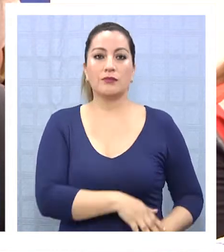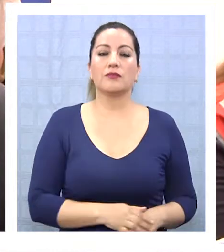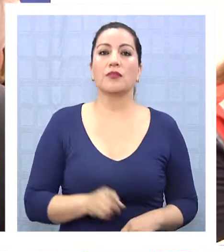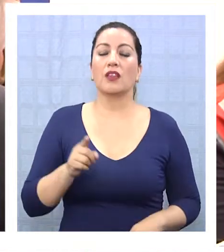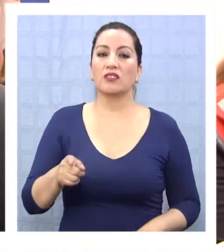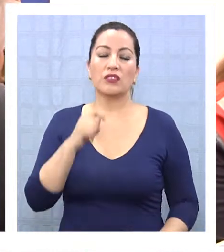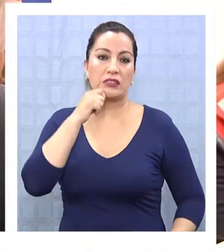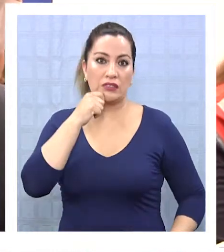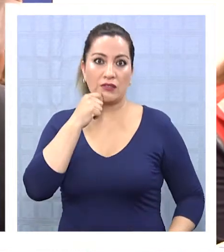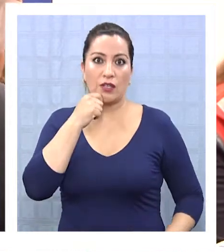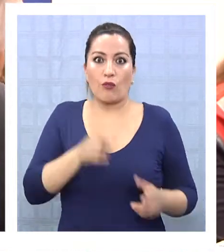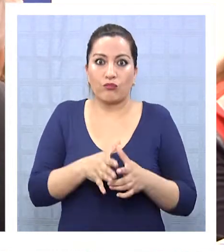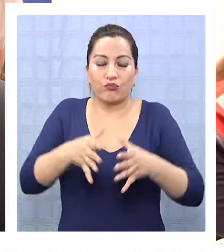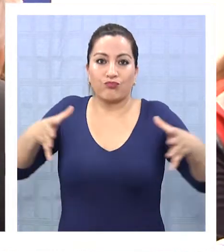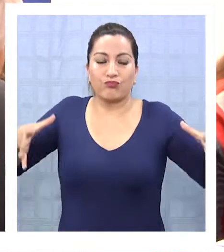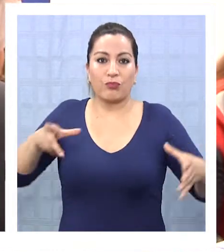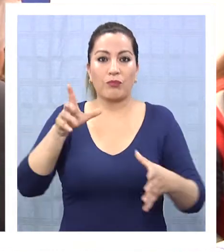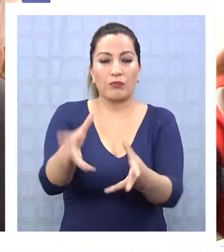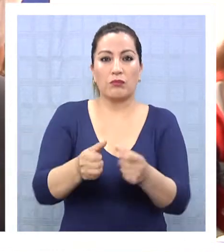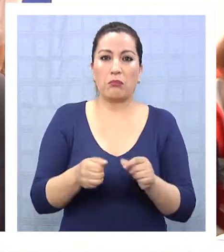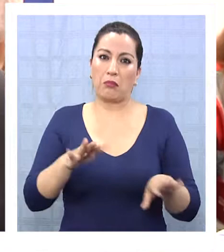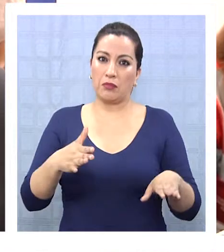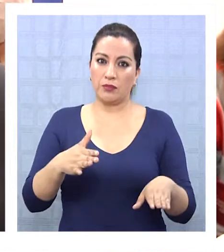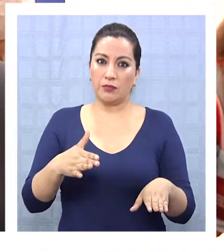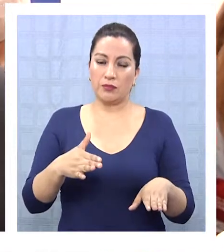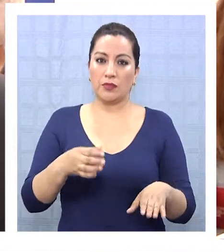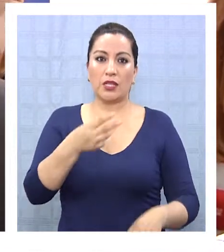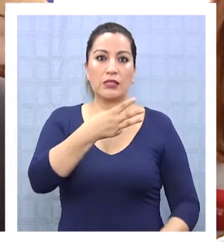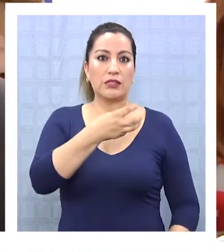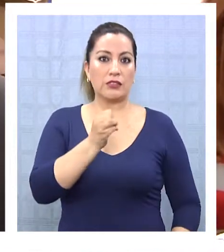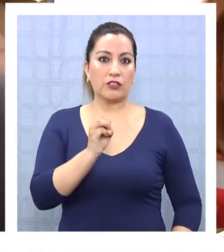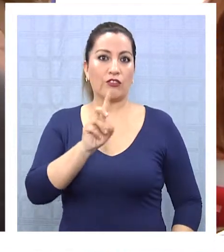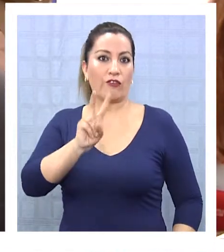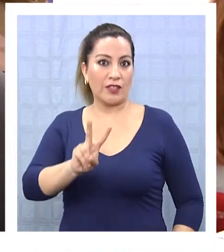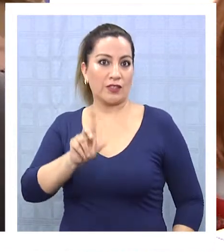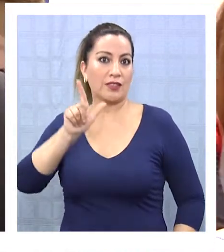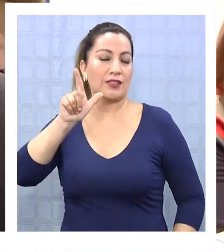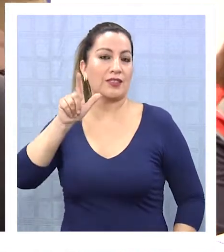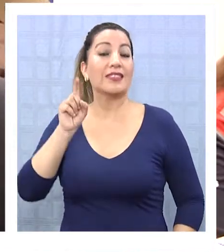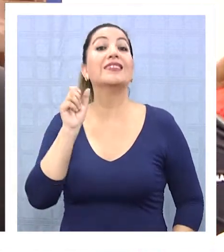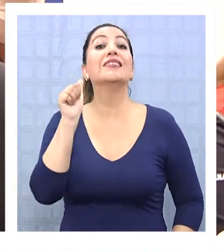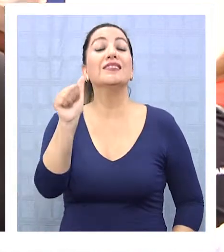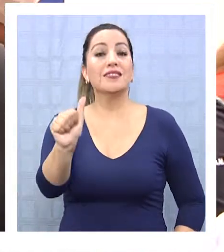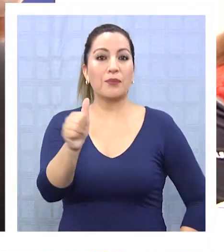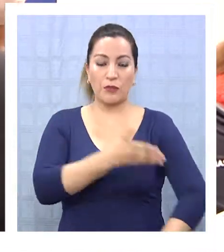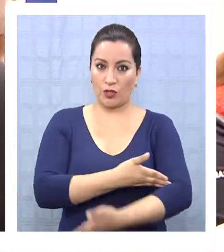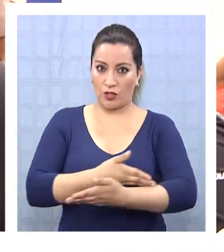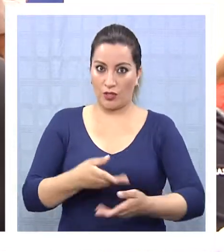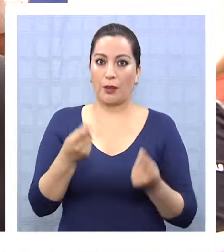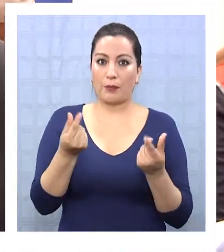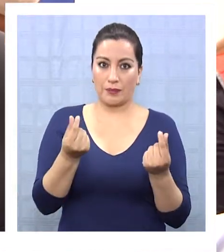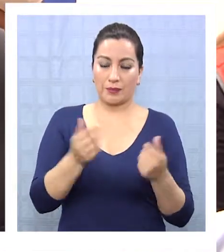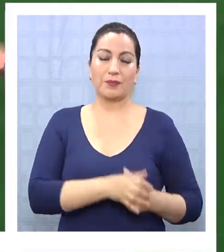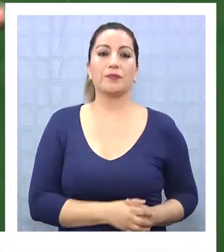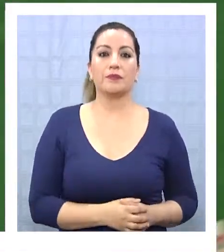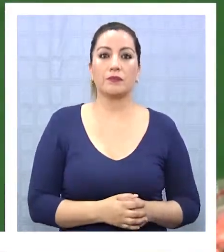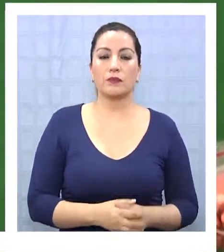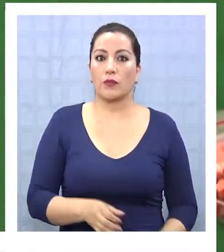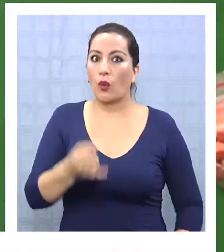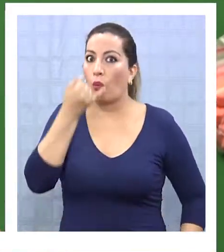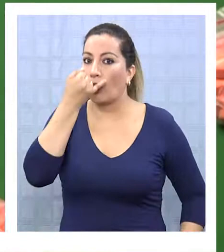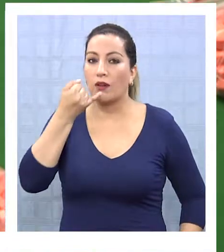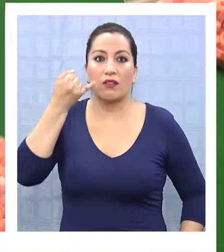traducido en la cantidad que se detectó son alrededor de 326 millones de dólares, perdón, 326 millones de pesos.